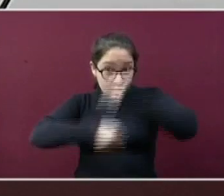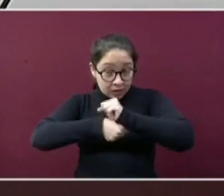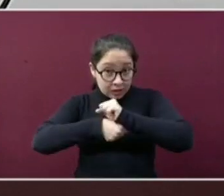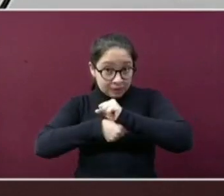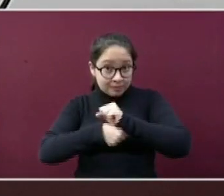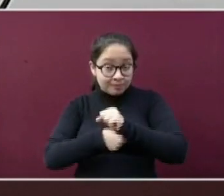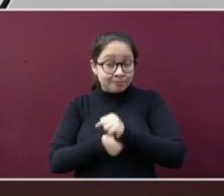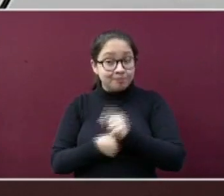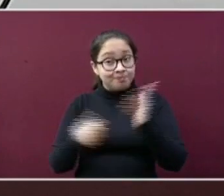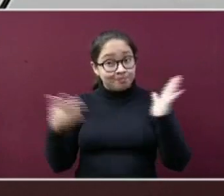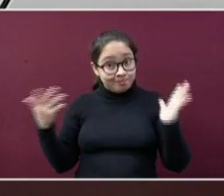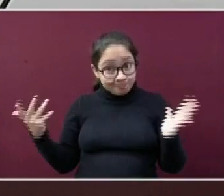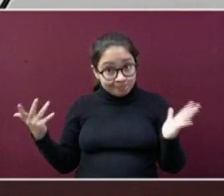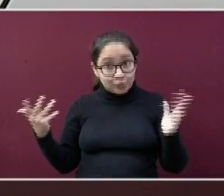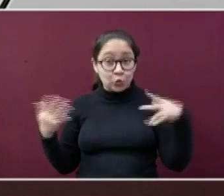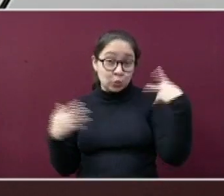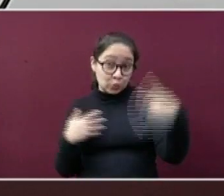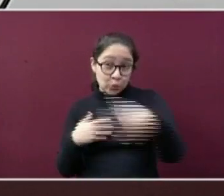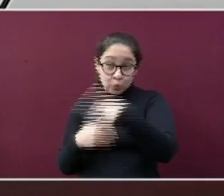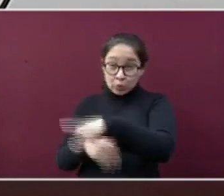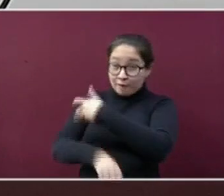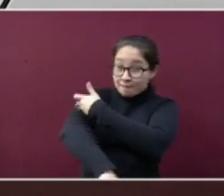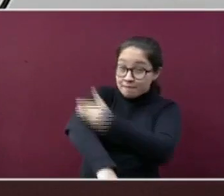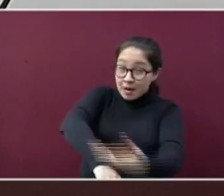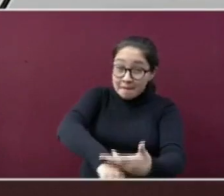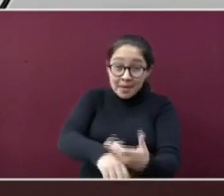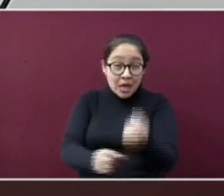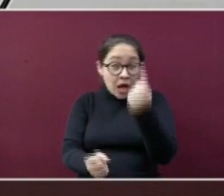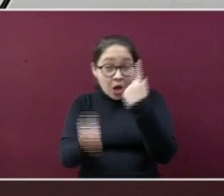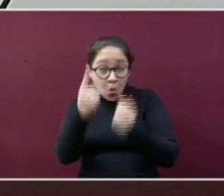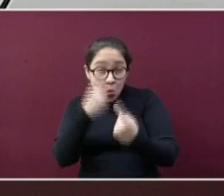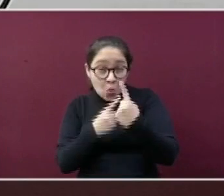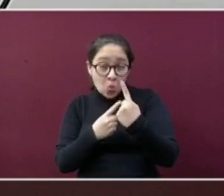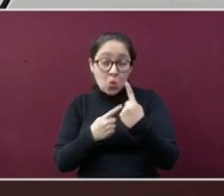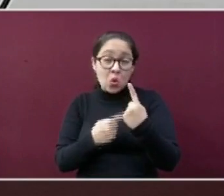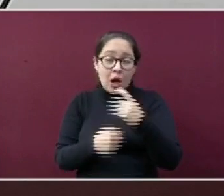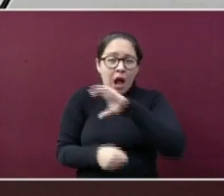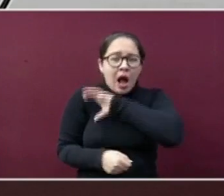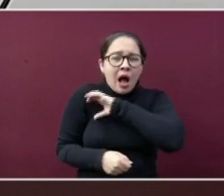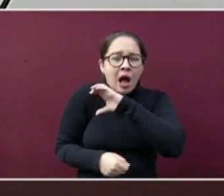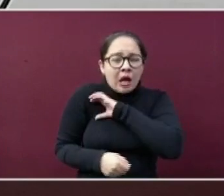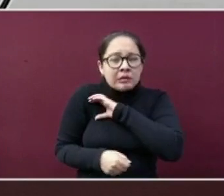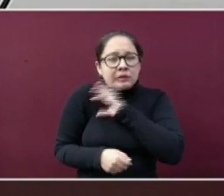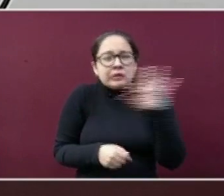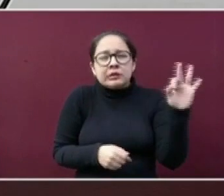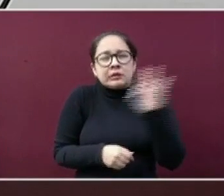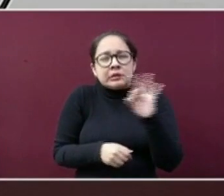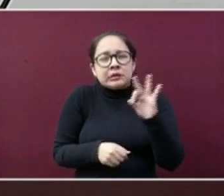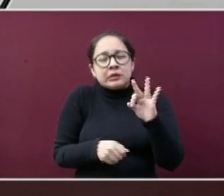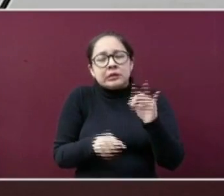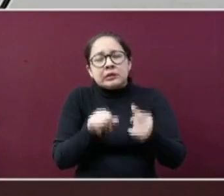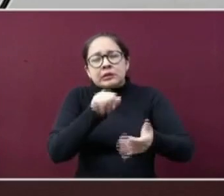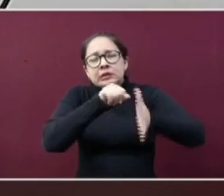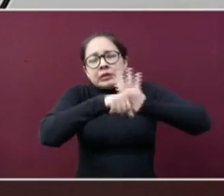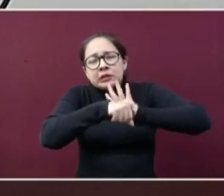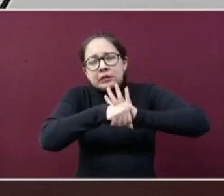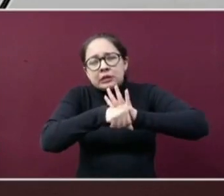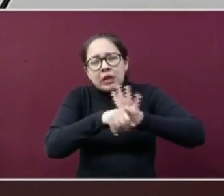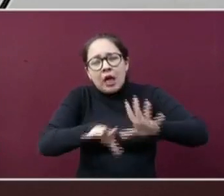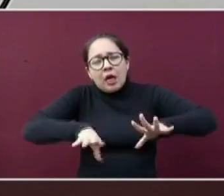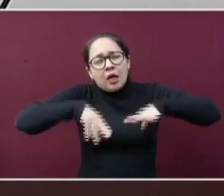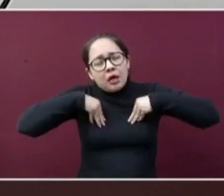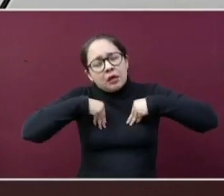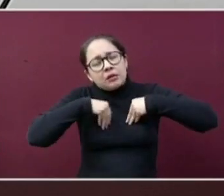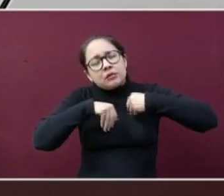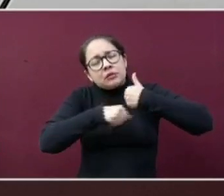ustedes o alguien muy querido de su familia puede estar entre la vida y la